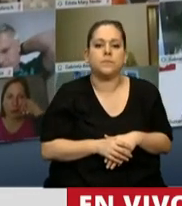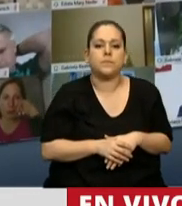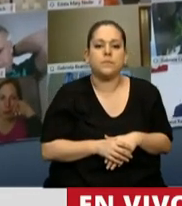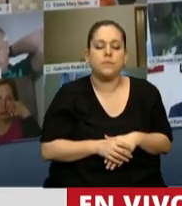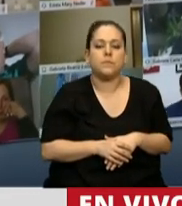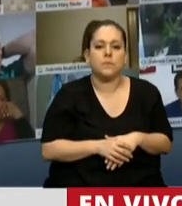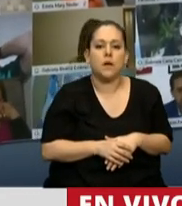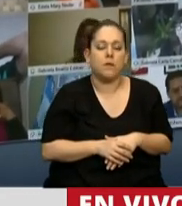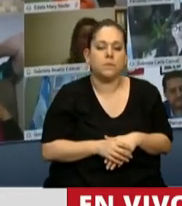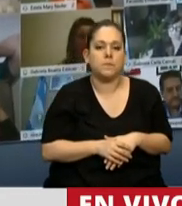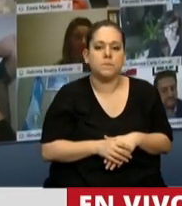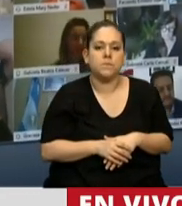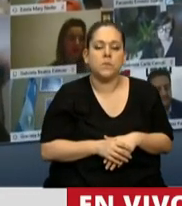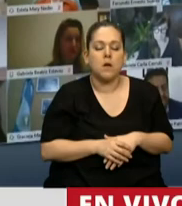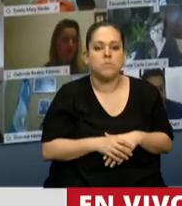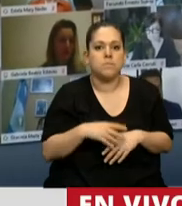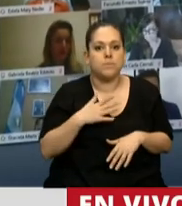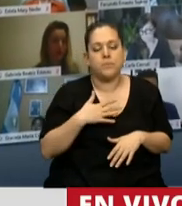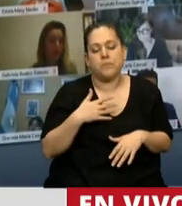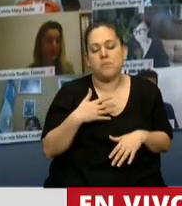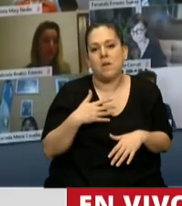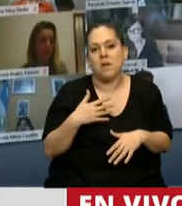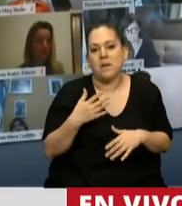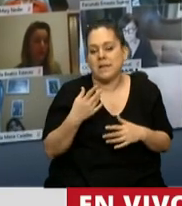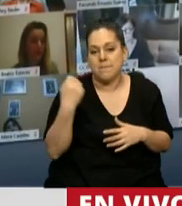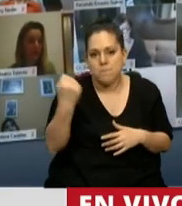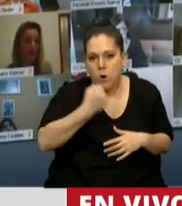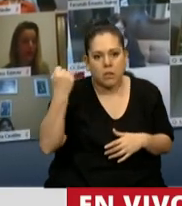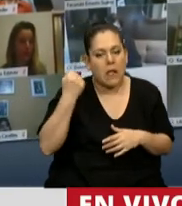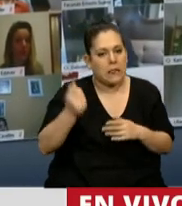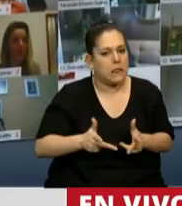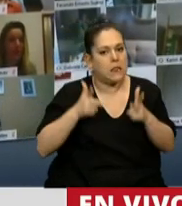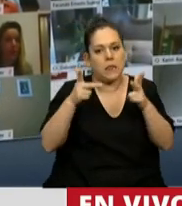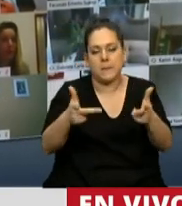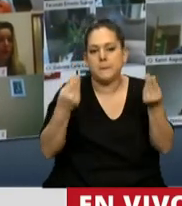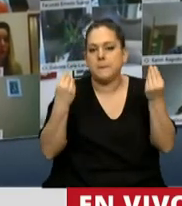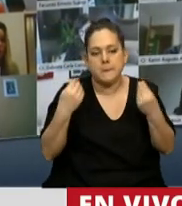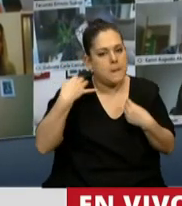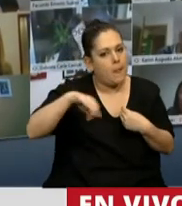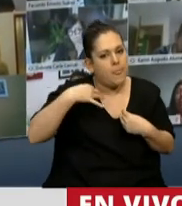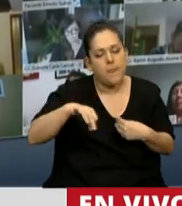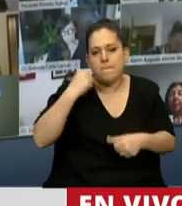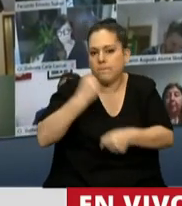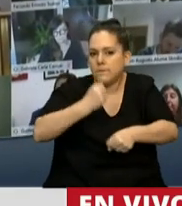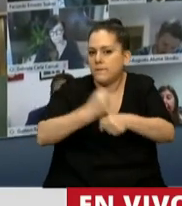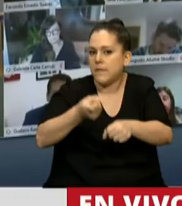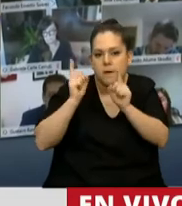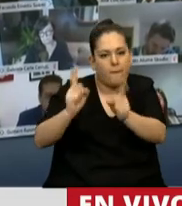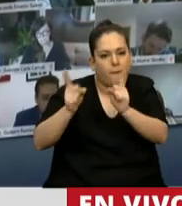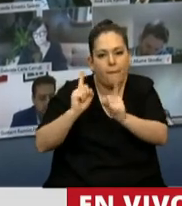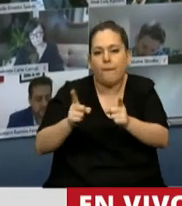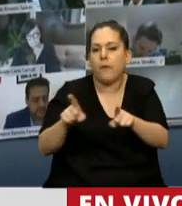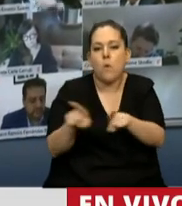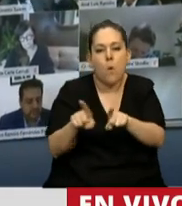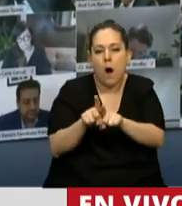No puedo dejar de terminar sin señalar la necesidad de seguir trabajando en una agenda